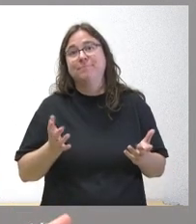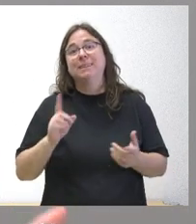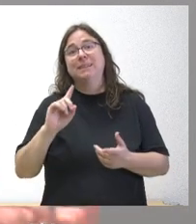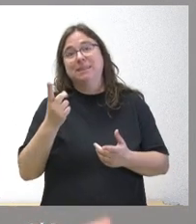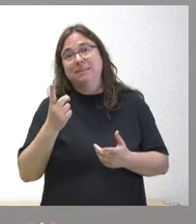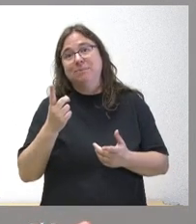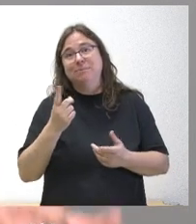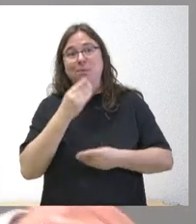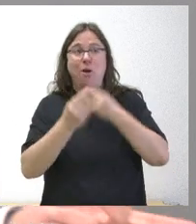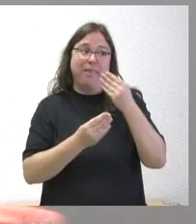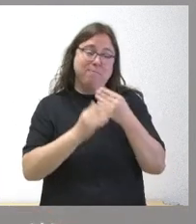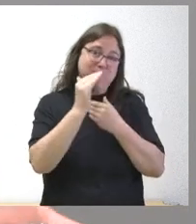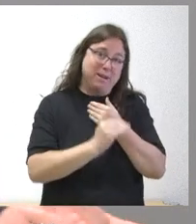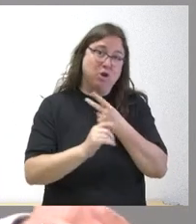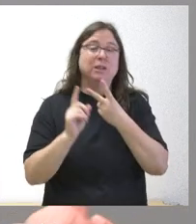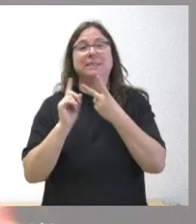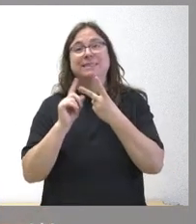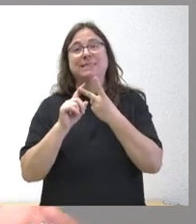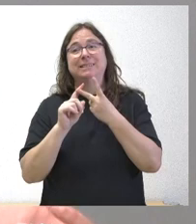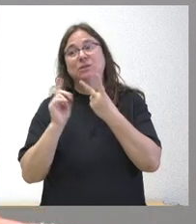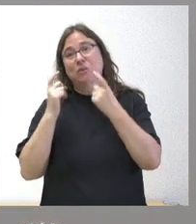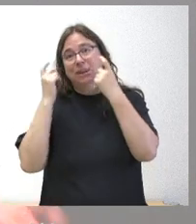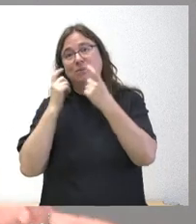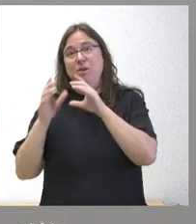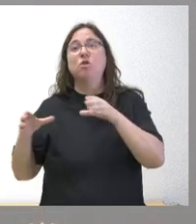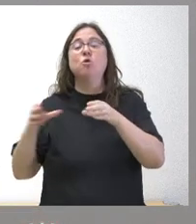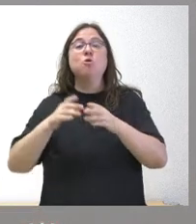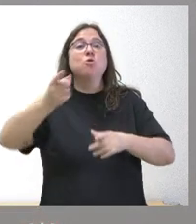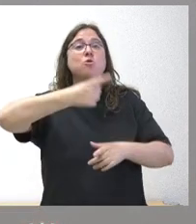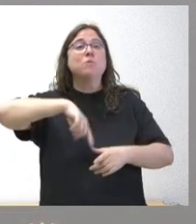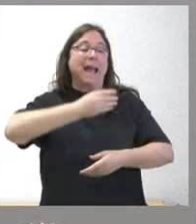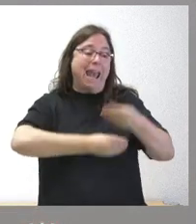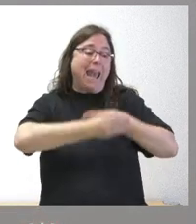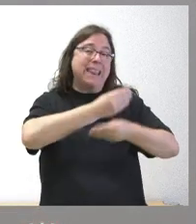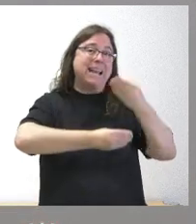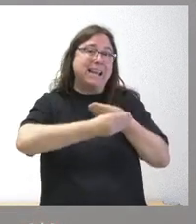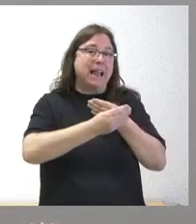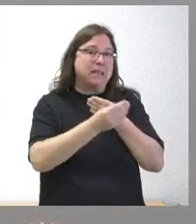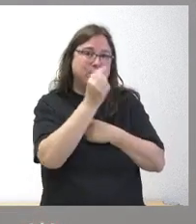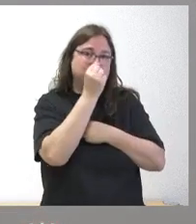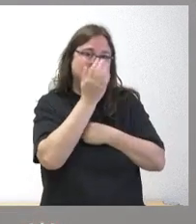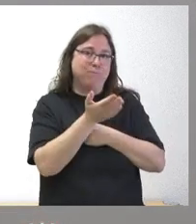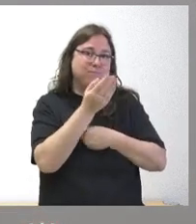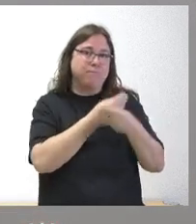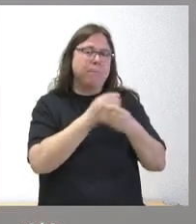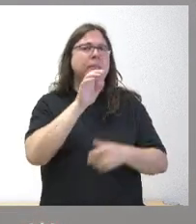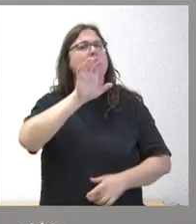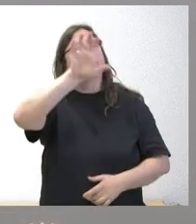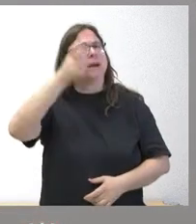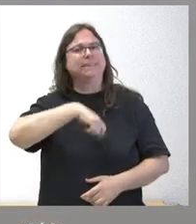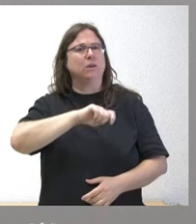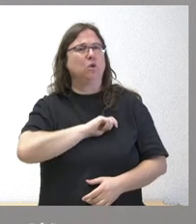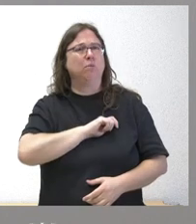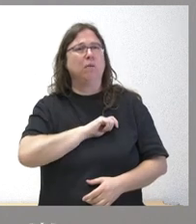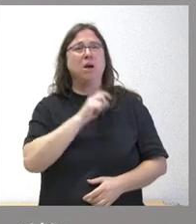actuar menos pero en el segundo ese es un esfuerzo colectivo nuestra tasa de natalidad es muy baja y es muy baja en todos los países europeos no llegamos